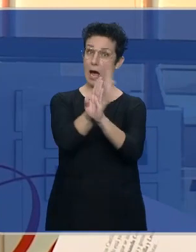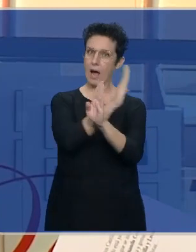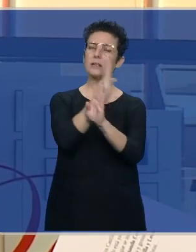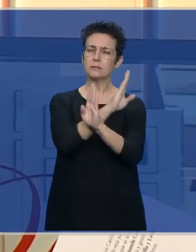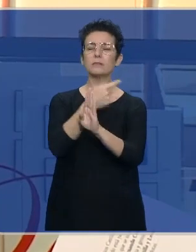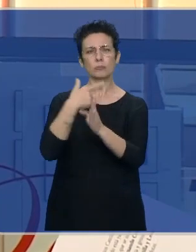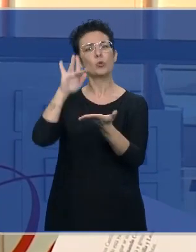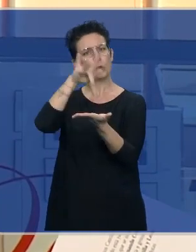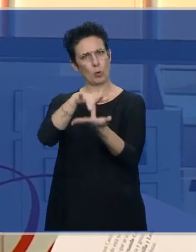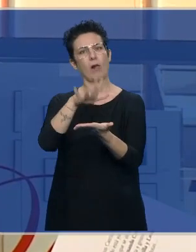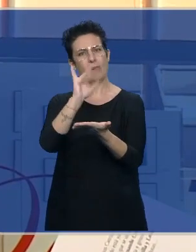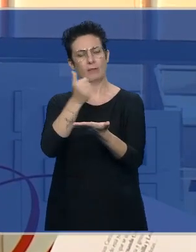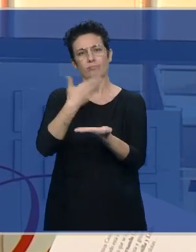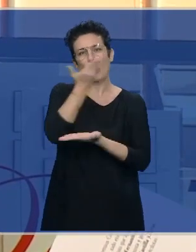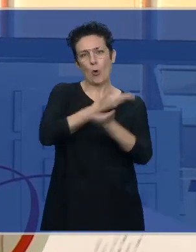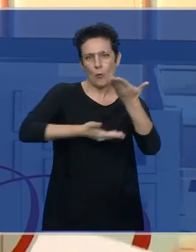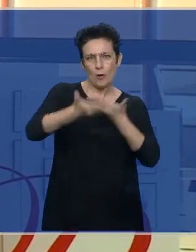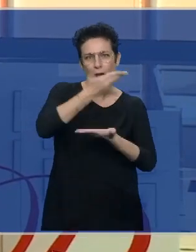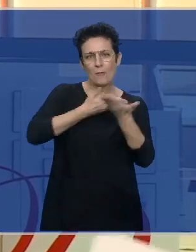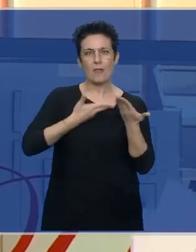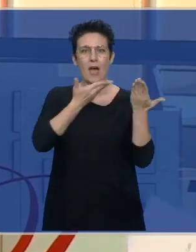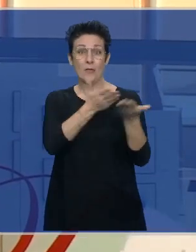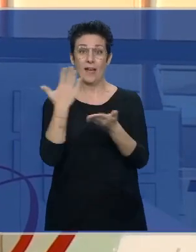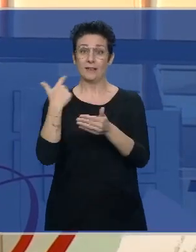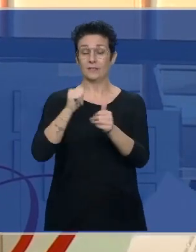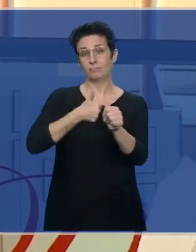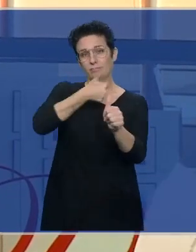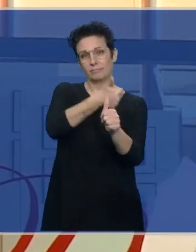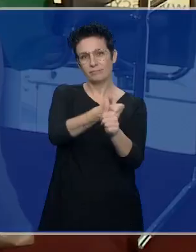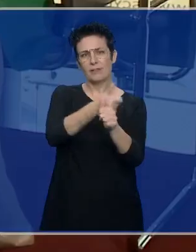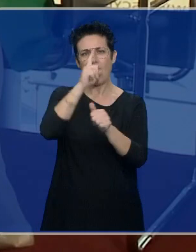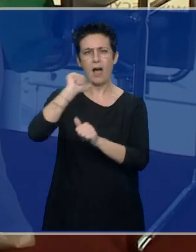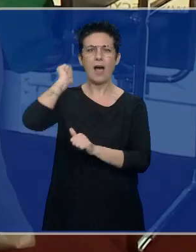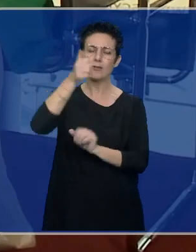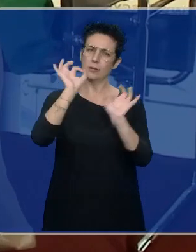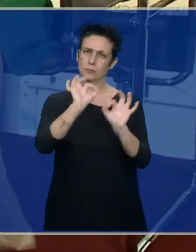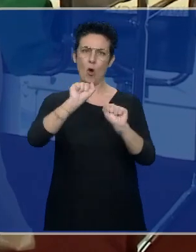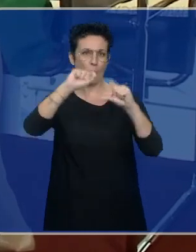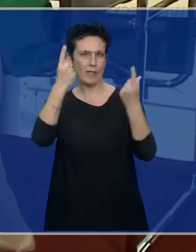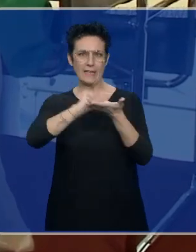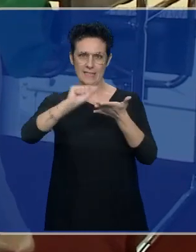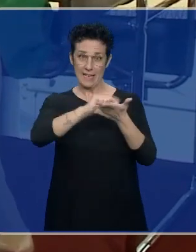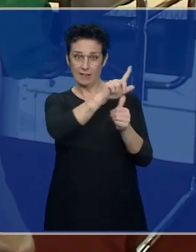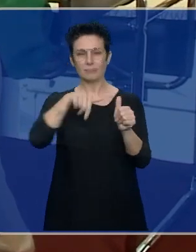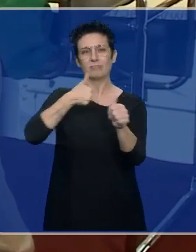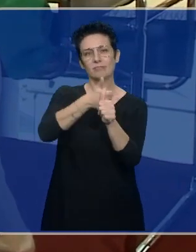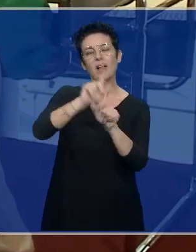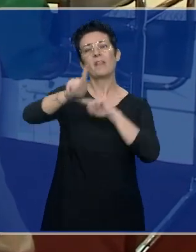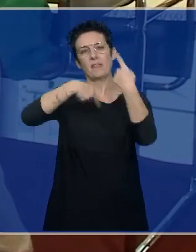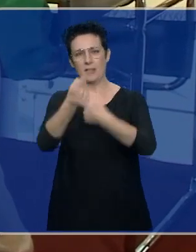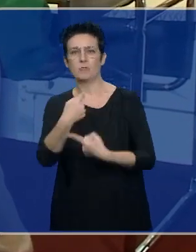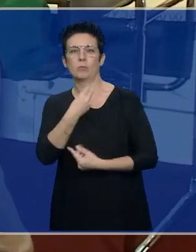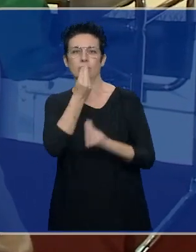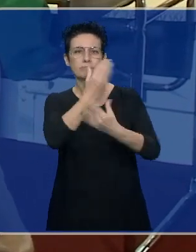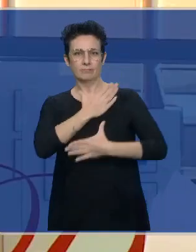estado como ayudante del que fue durante muchos años el secretario de los premios, el gran secretario, creo que la persona